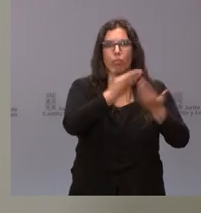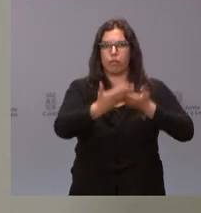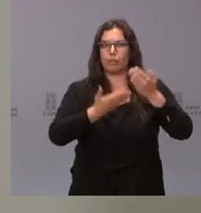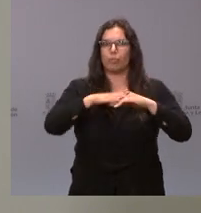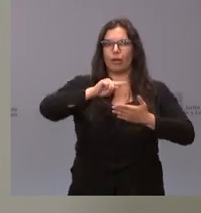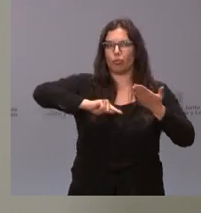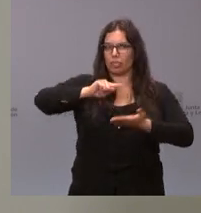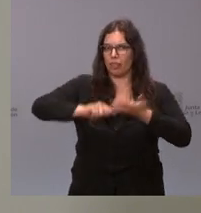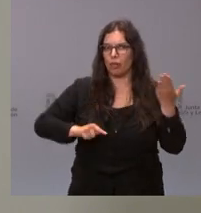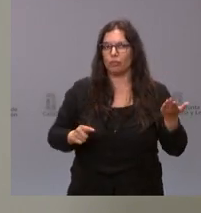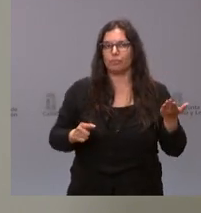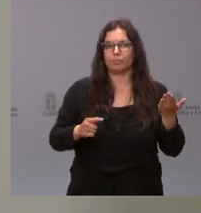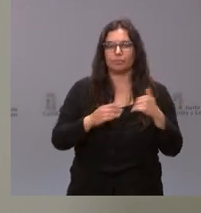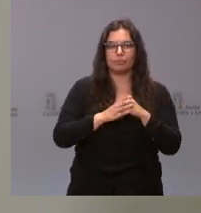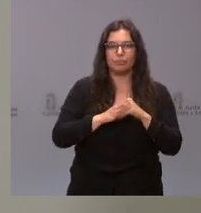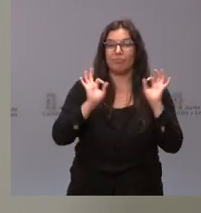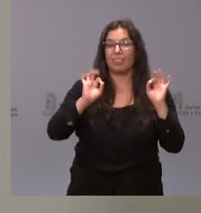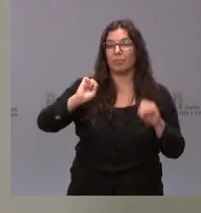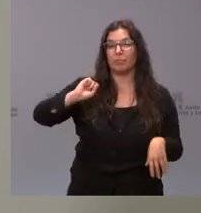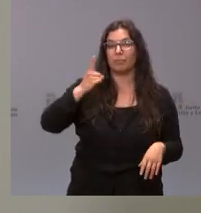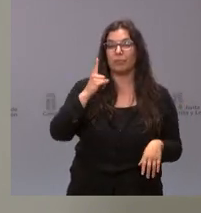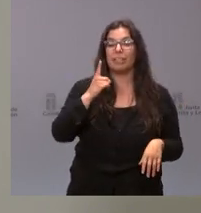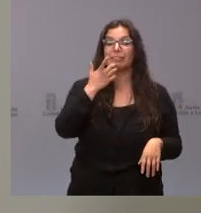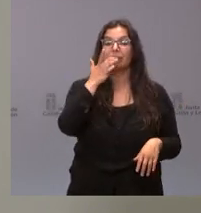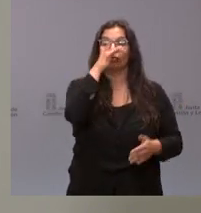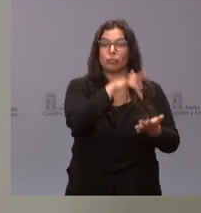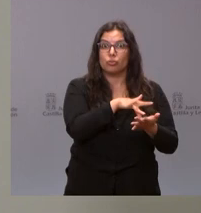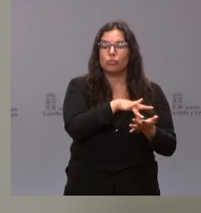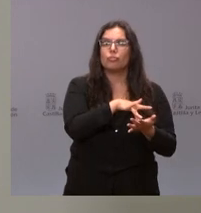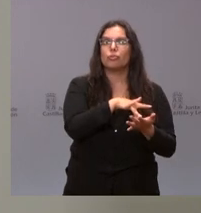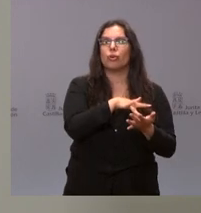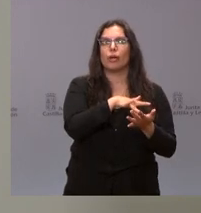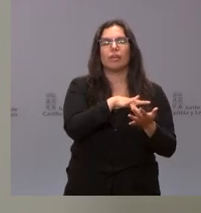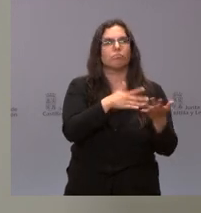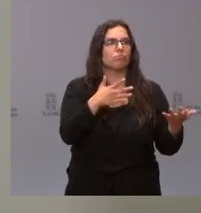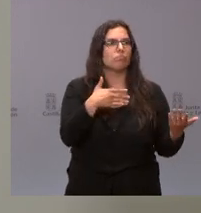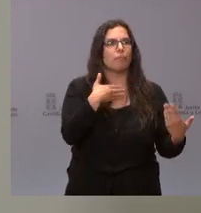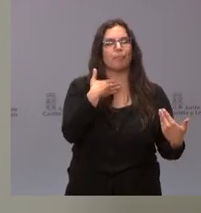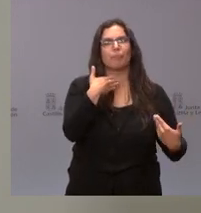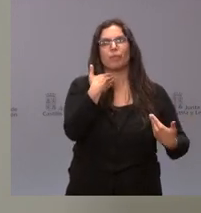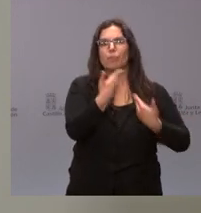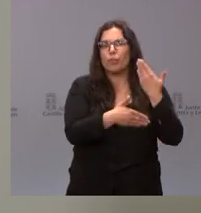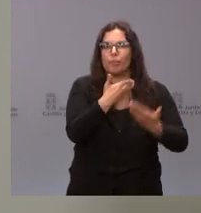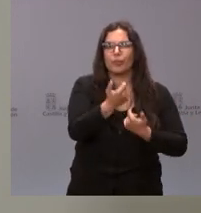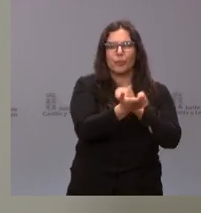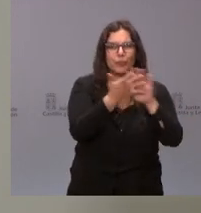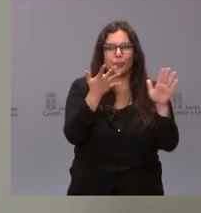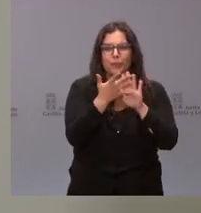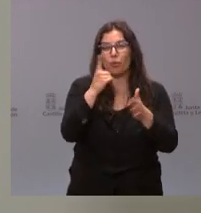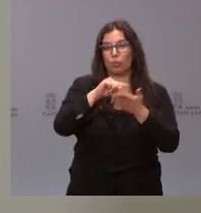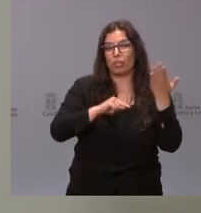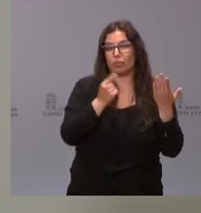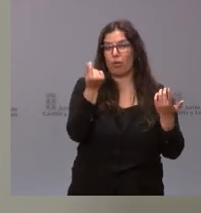contratación y, especialmente en el caso de que estos tuvieran que ser por un procedimiento más rápido o contratos menores,